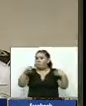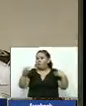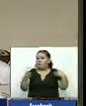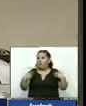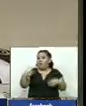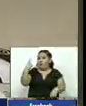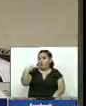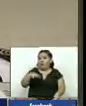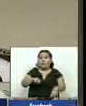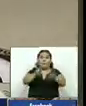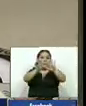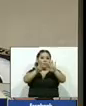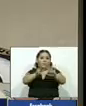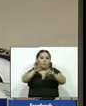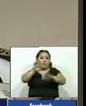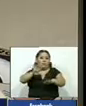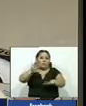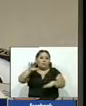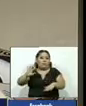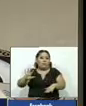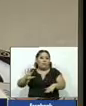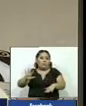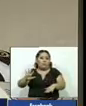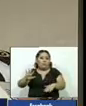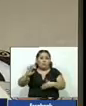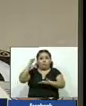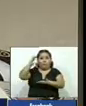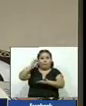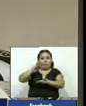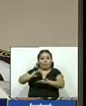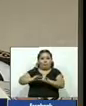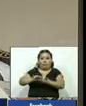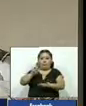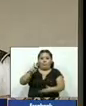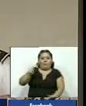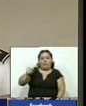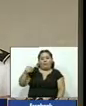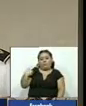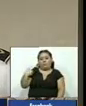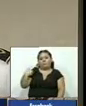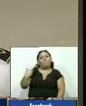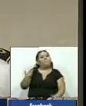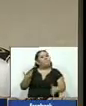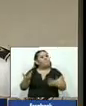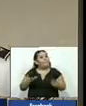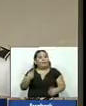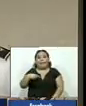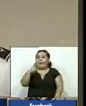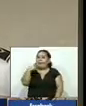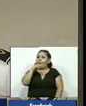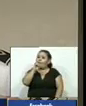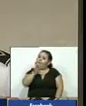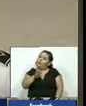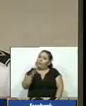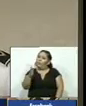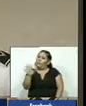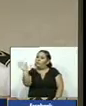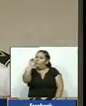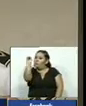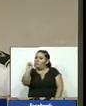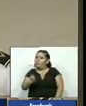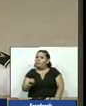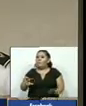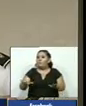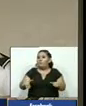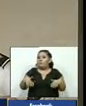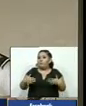755 homicidios menos que el año pasado el de ayer se mencionaron tasas que en